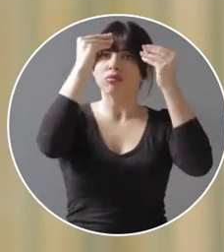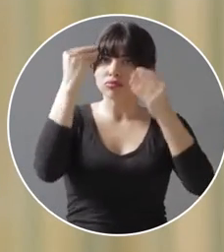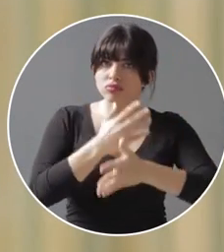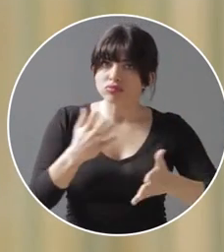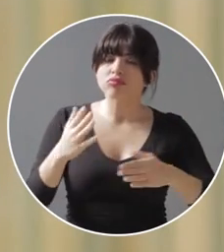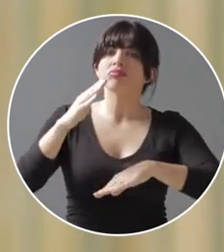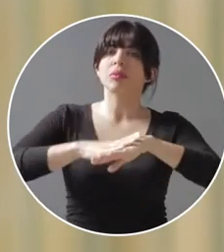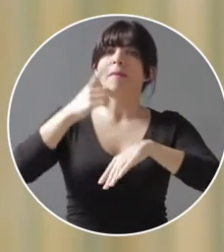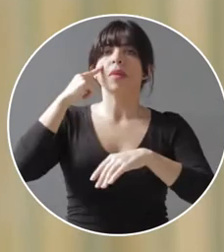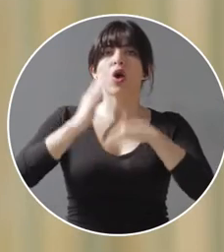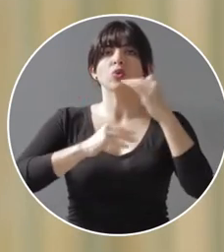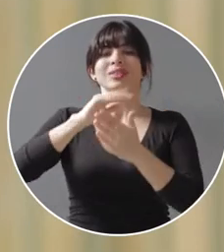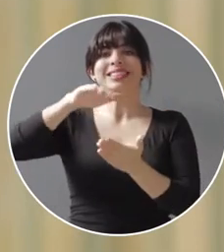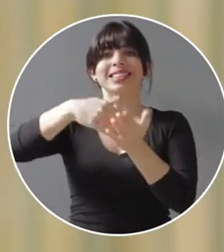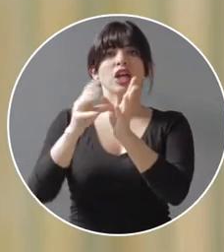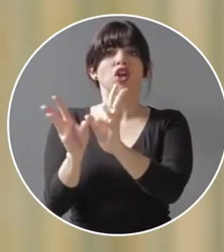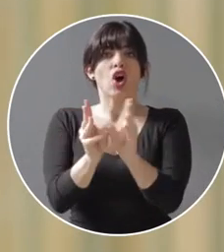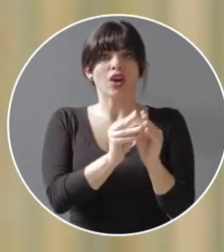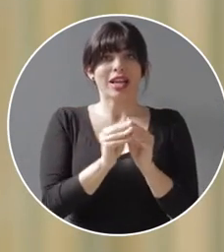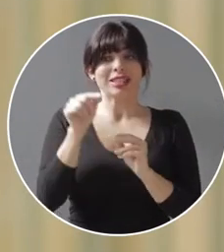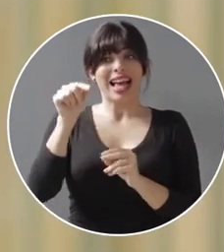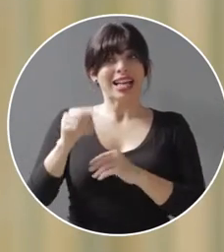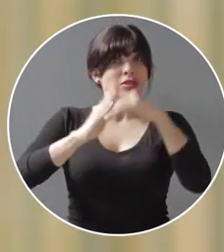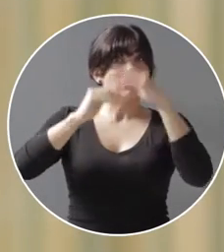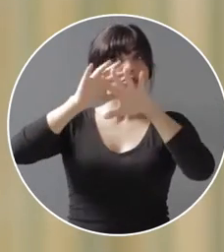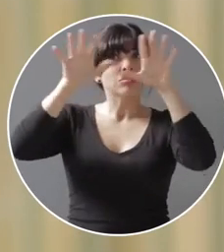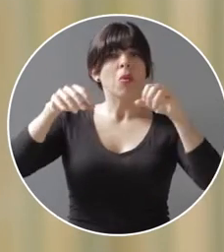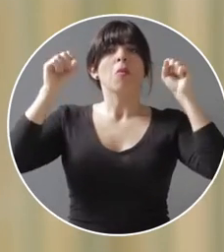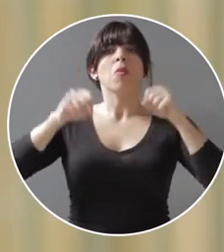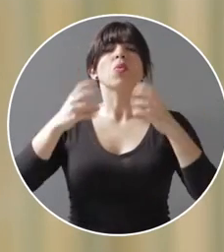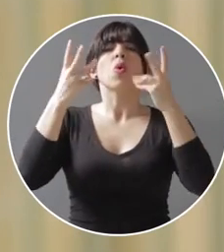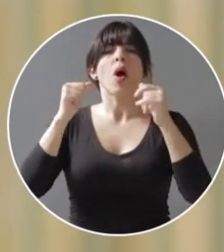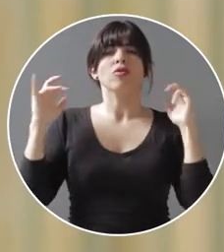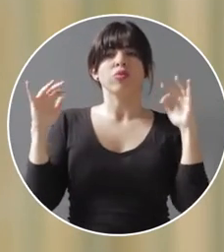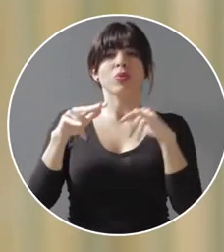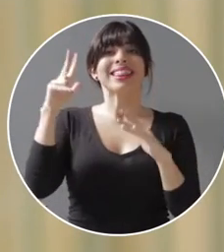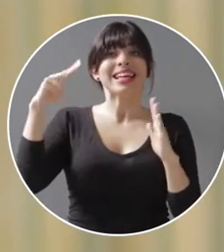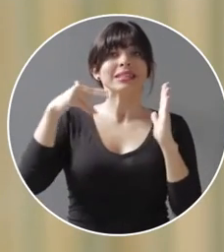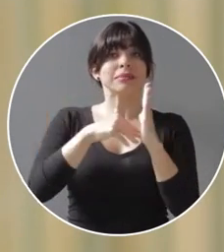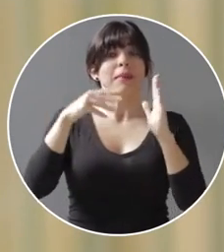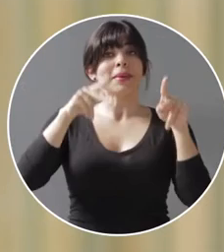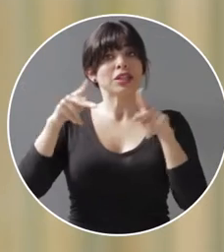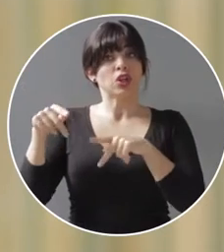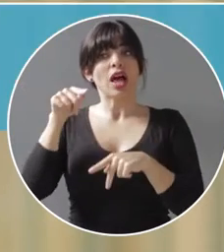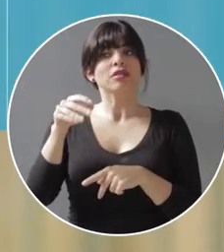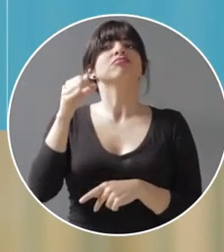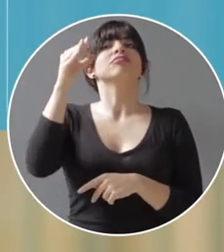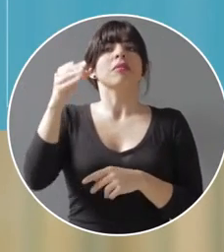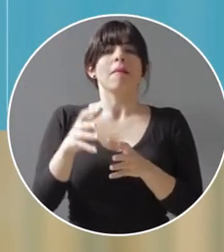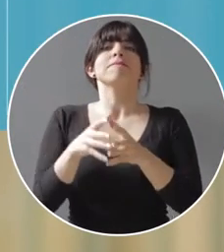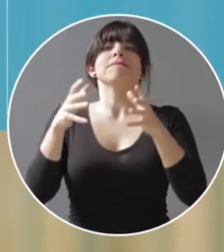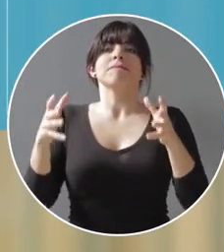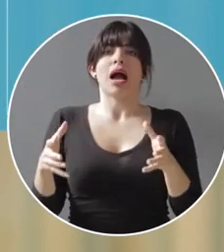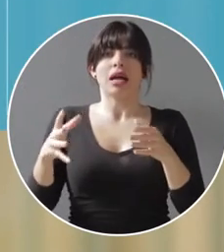anunció la adjudicación para construir el centro de convenciones, una obra con capacidad para 3.000 personas y que significará